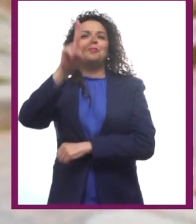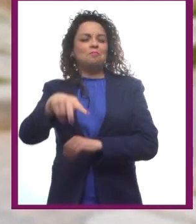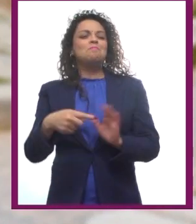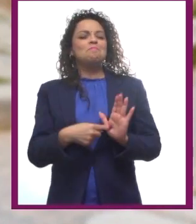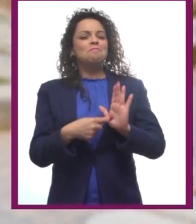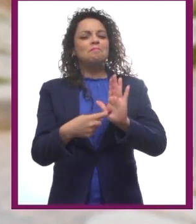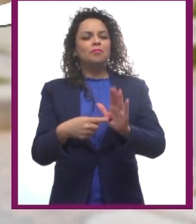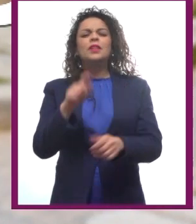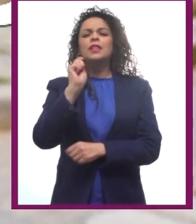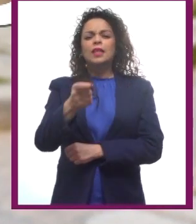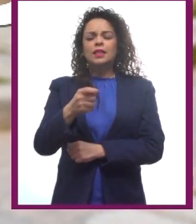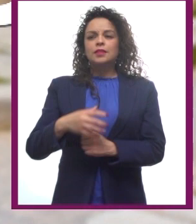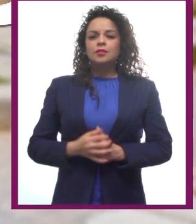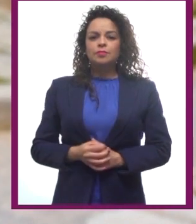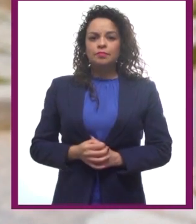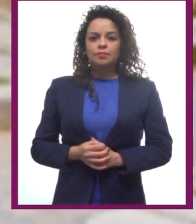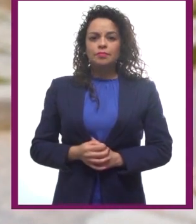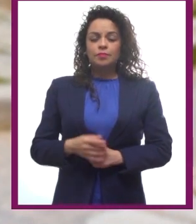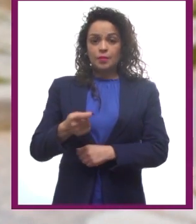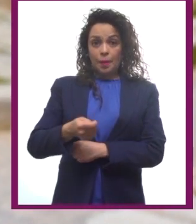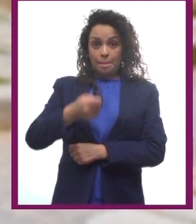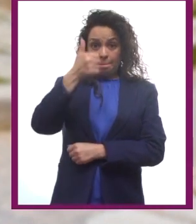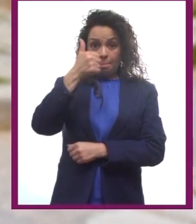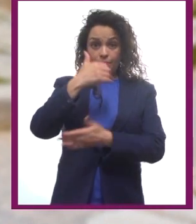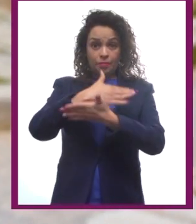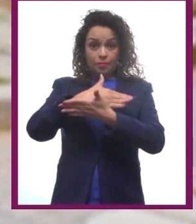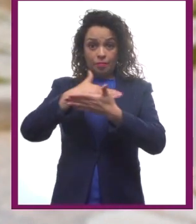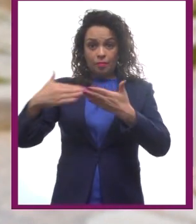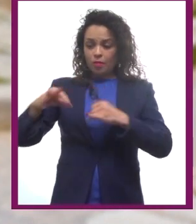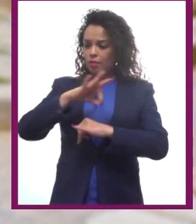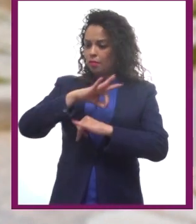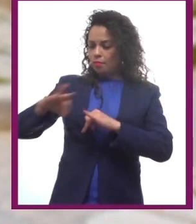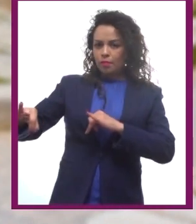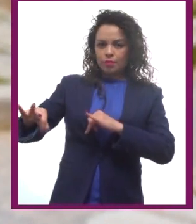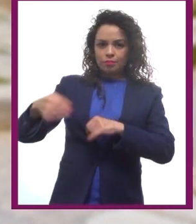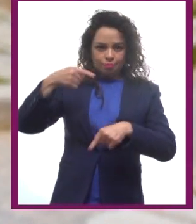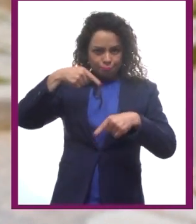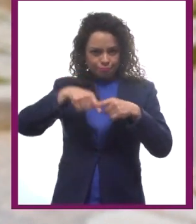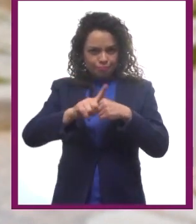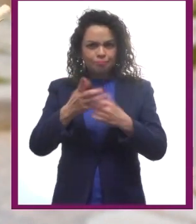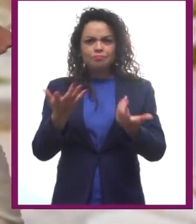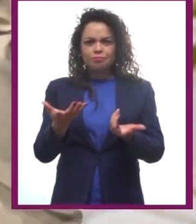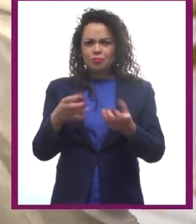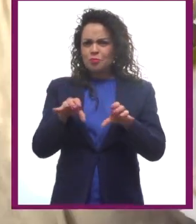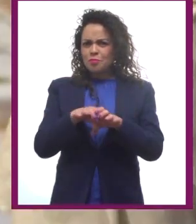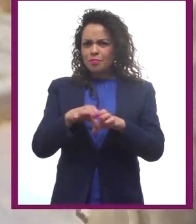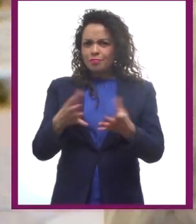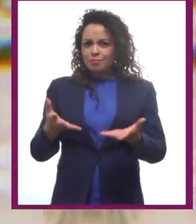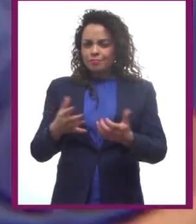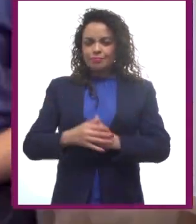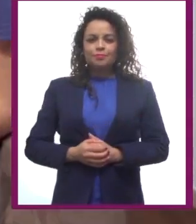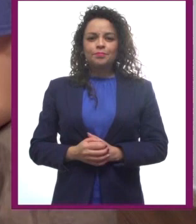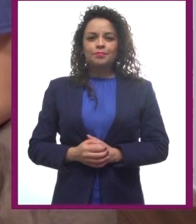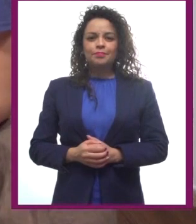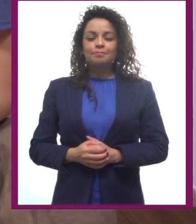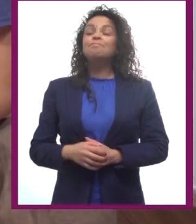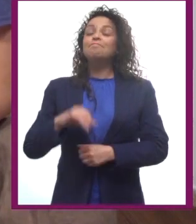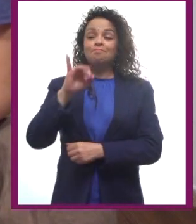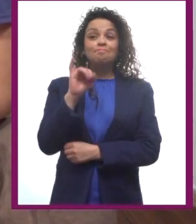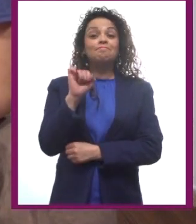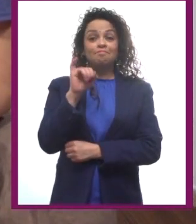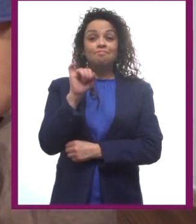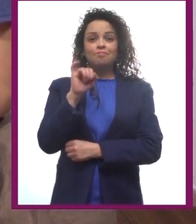son... El principio, el medio y el fin. ¡Ja, ja, ja, ja, ja, ja, ja! Sí,